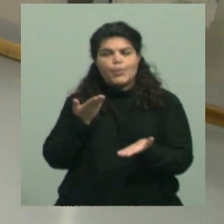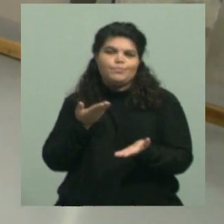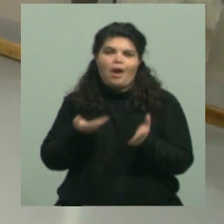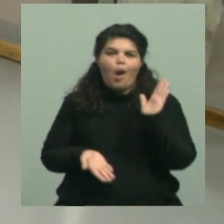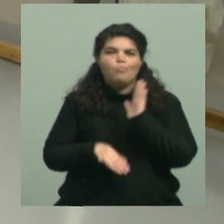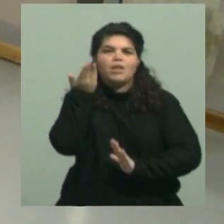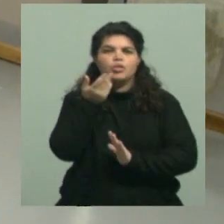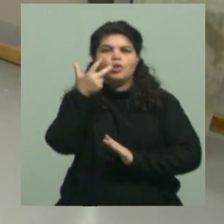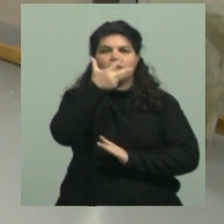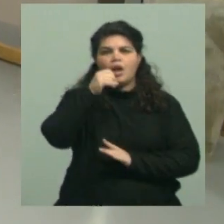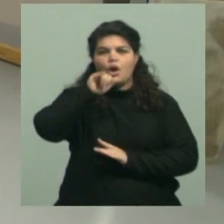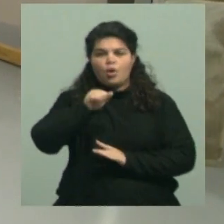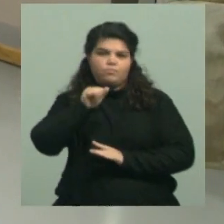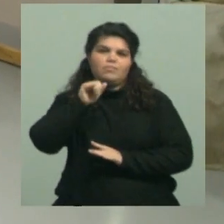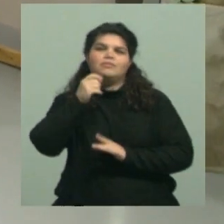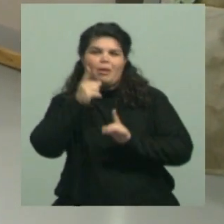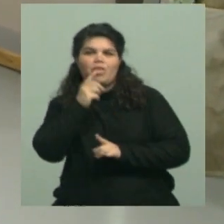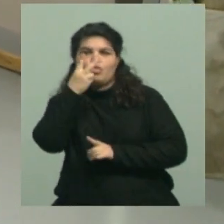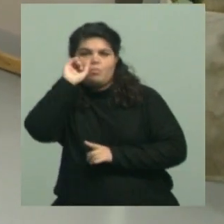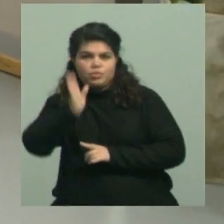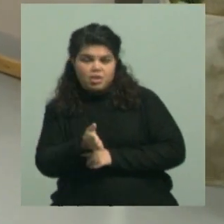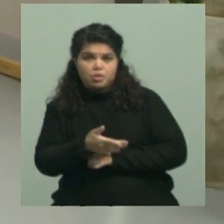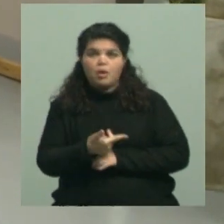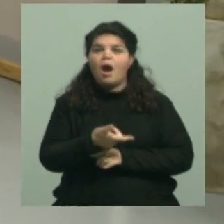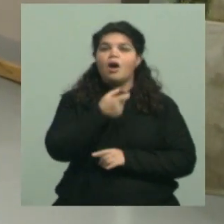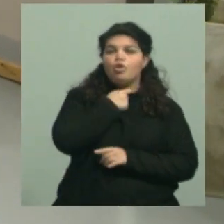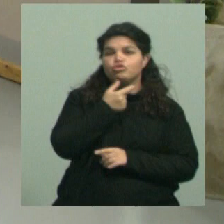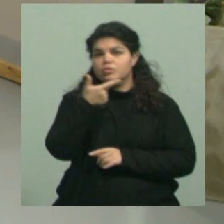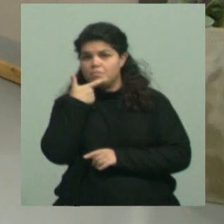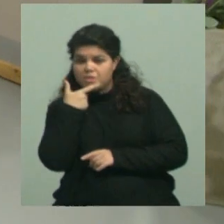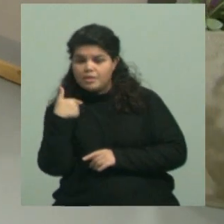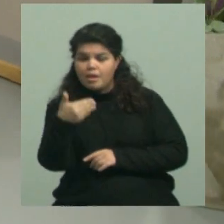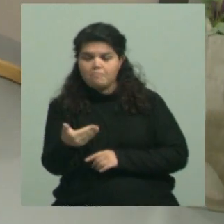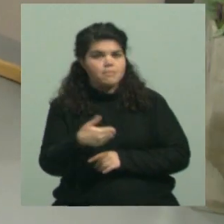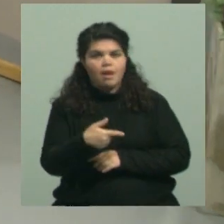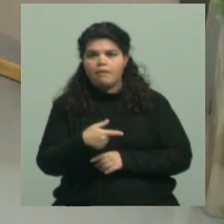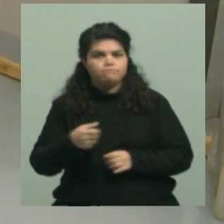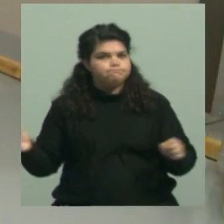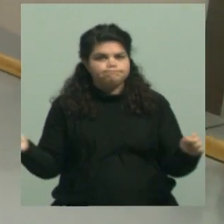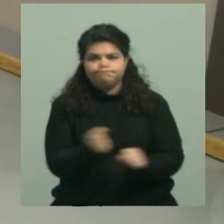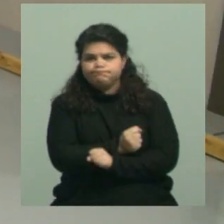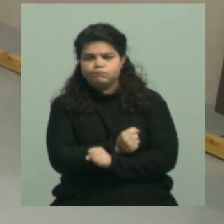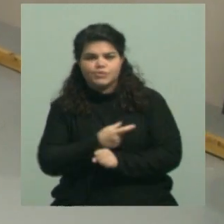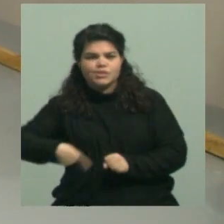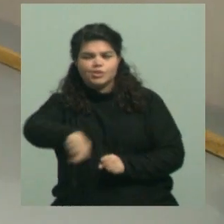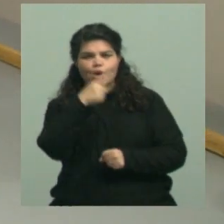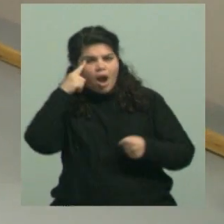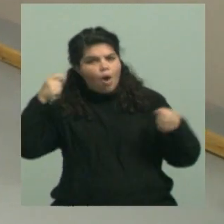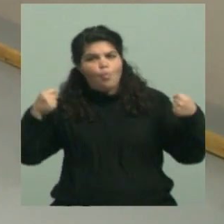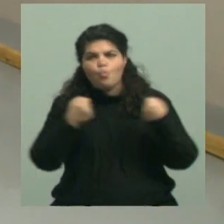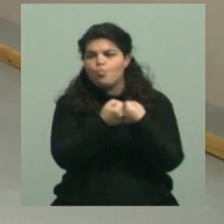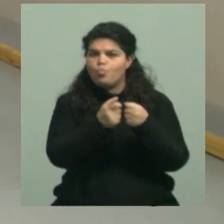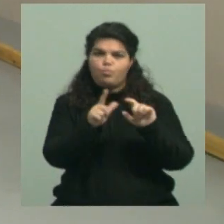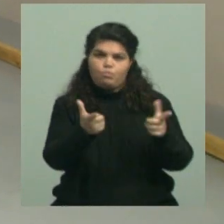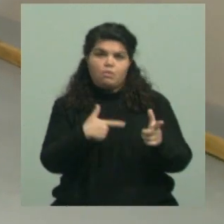2% para mes de agosto y mes de septiembre. Obviamente no están de acuerdo y decidieron llevar adelante esta medida de fuerza, algo que ya se